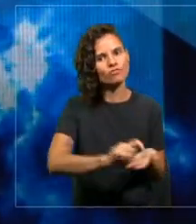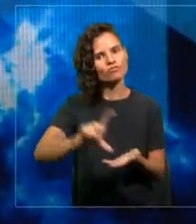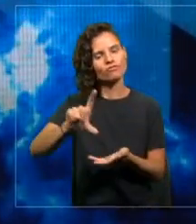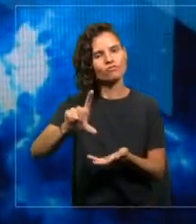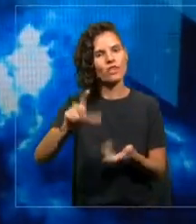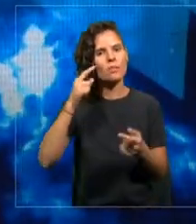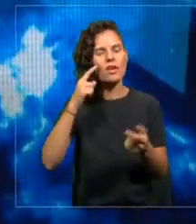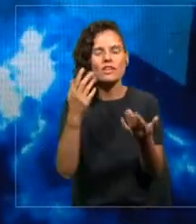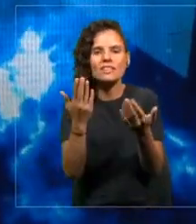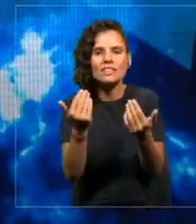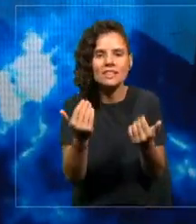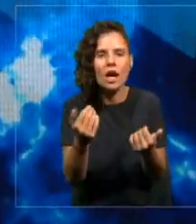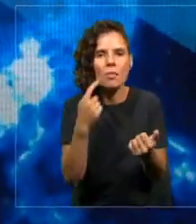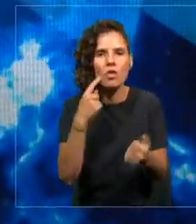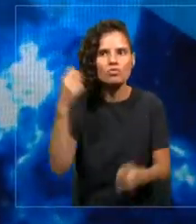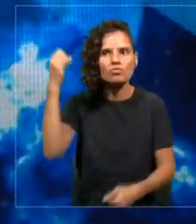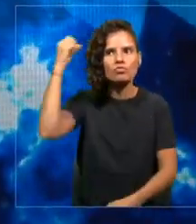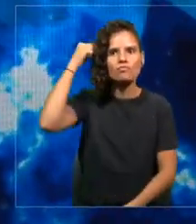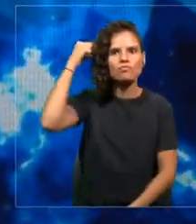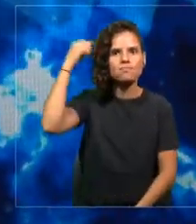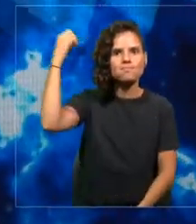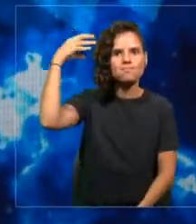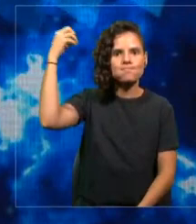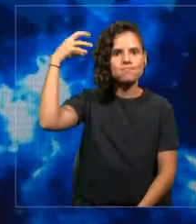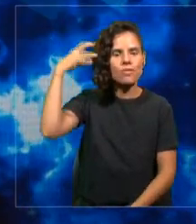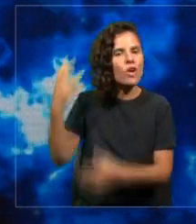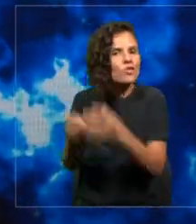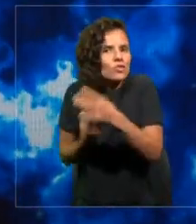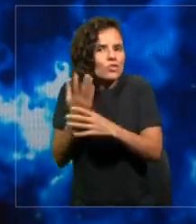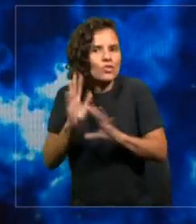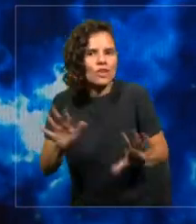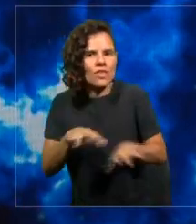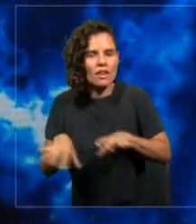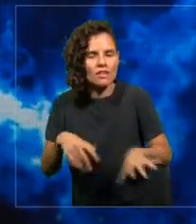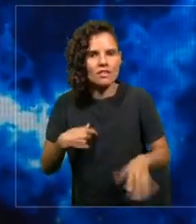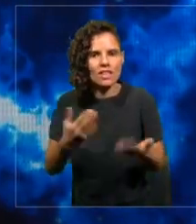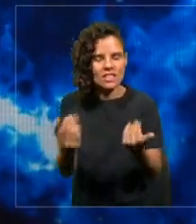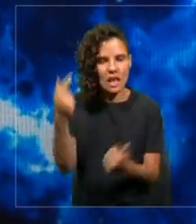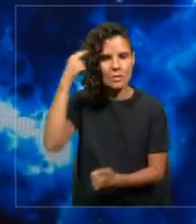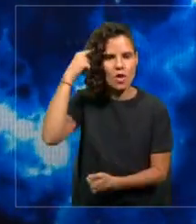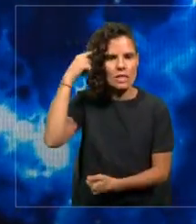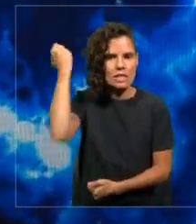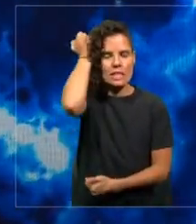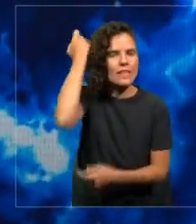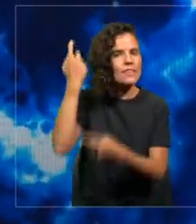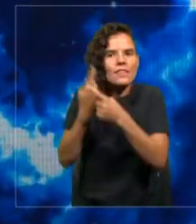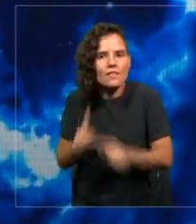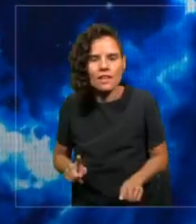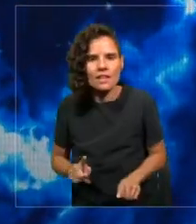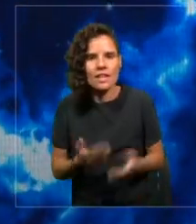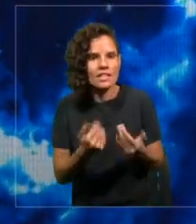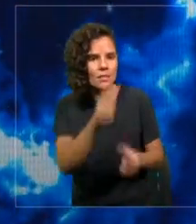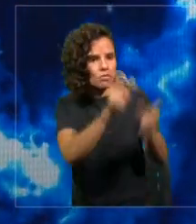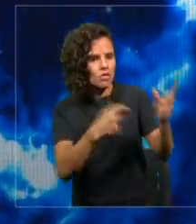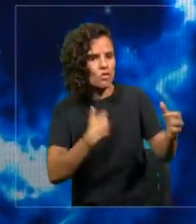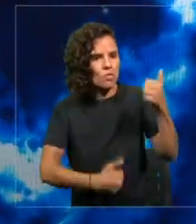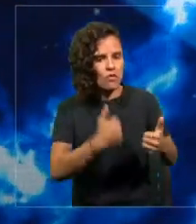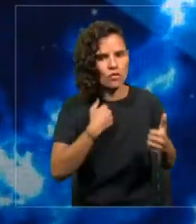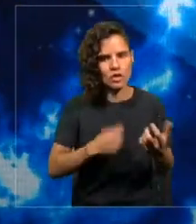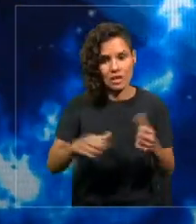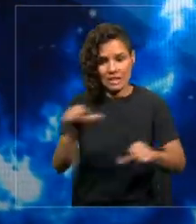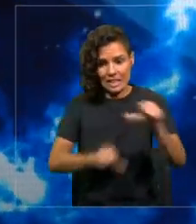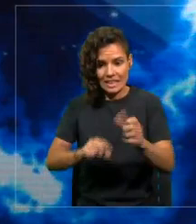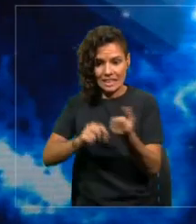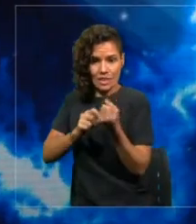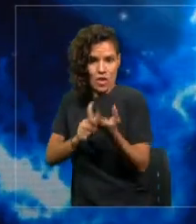ser reentrenados, aprender nuevas cosas. Necesitamos más profesionales para avanzar la ciencia y la